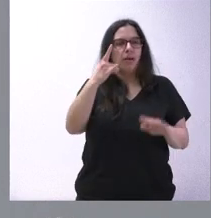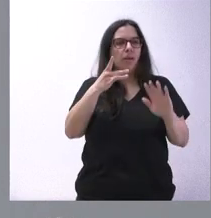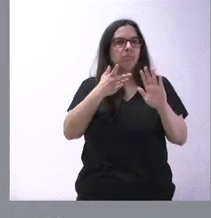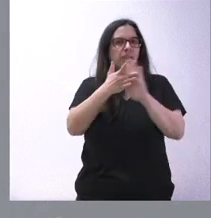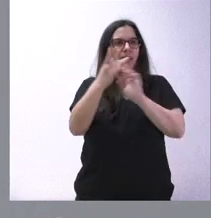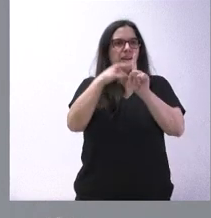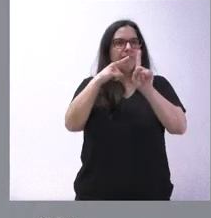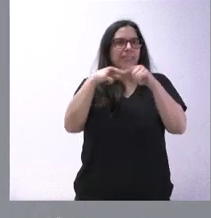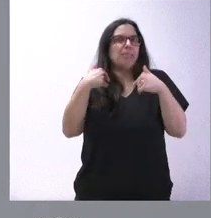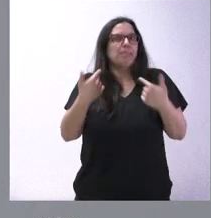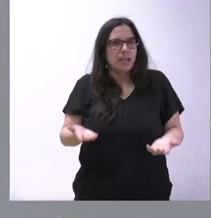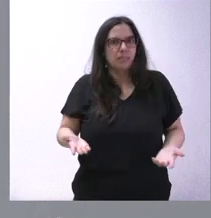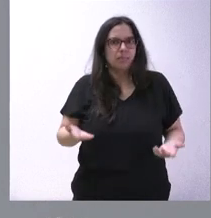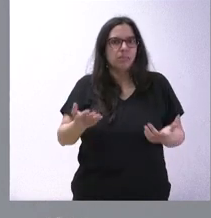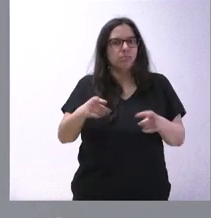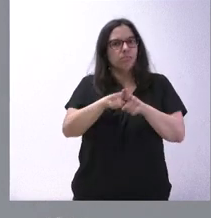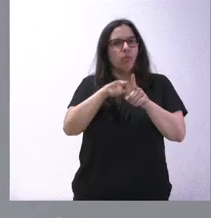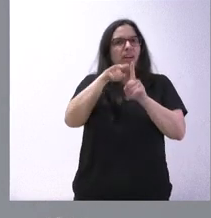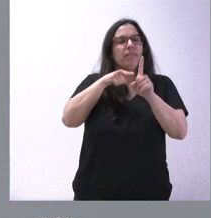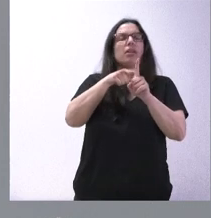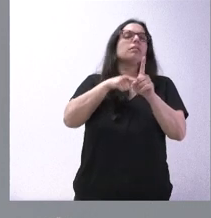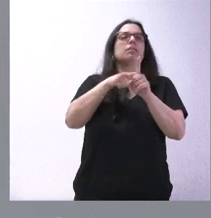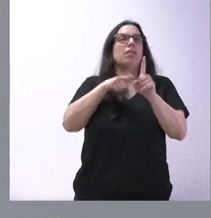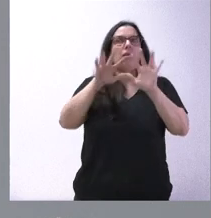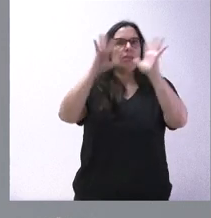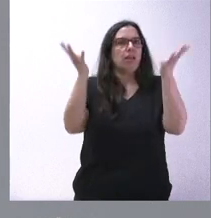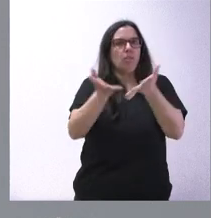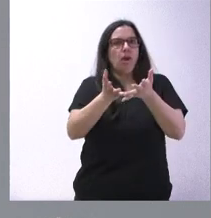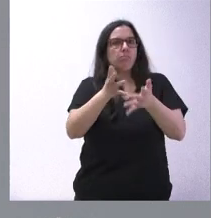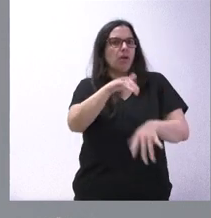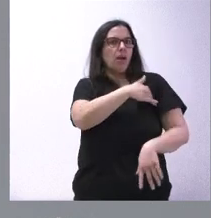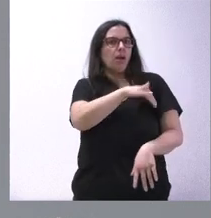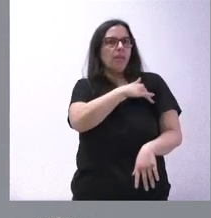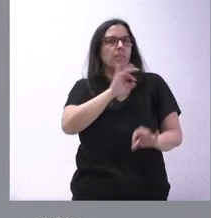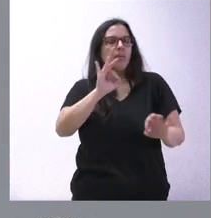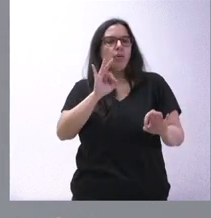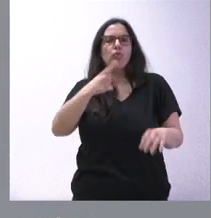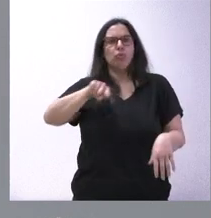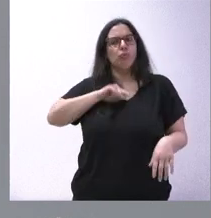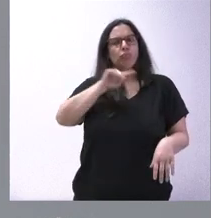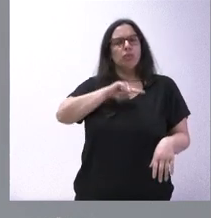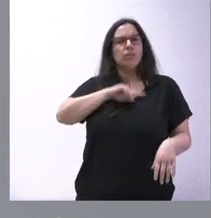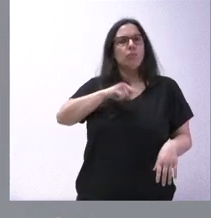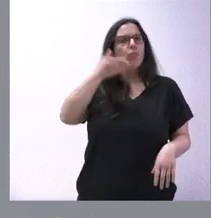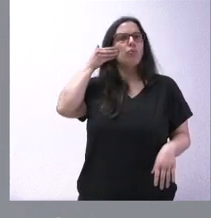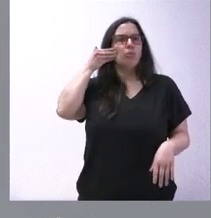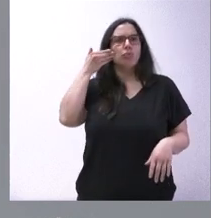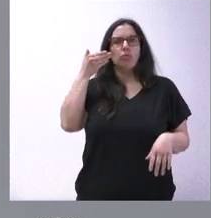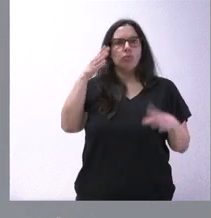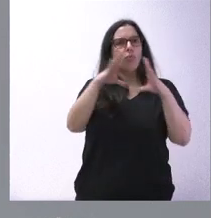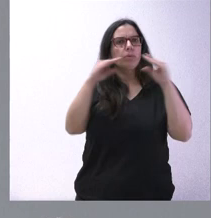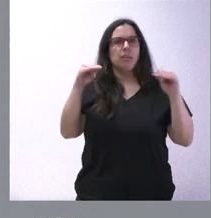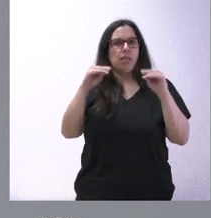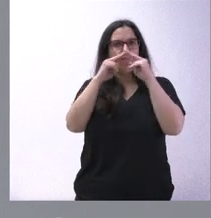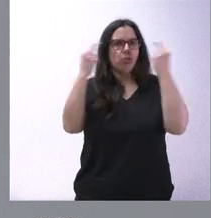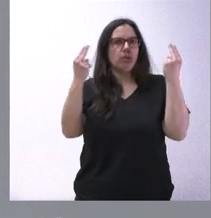en un referente académico en el ámbito internacional. Ya dije el otro día que nosotros nos sentimos orgullosos de las universidades públicas de